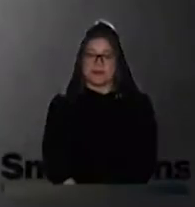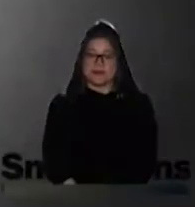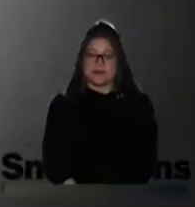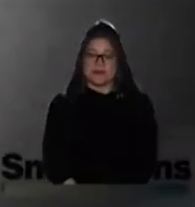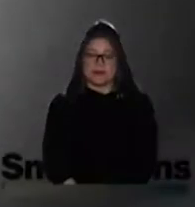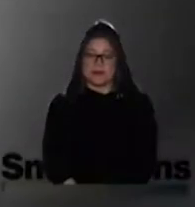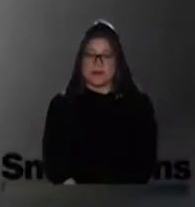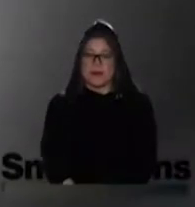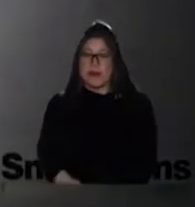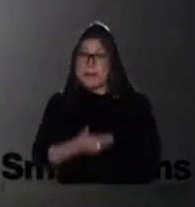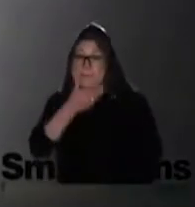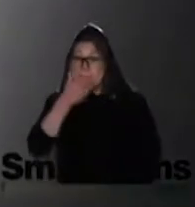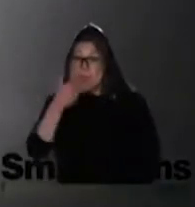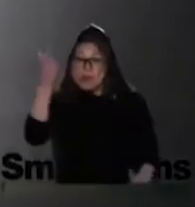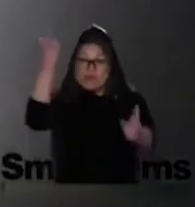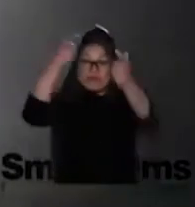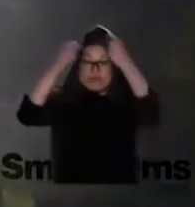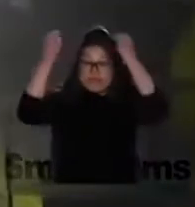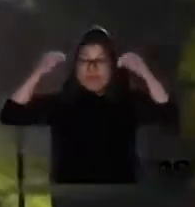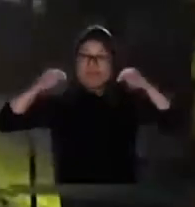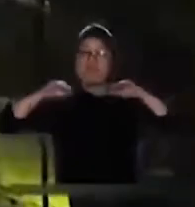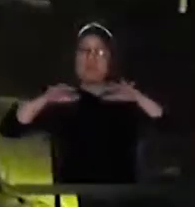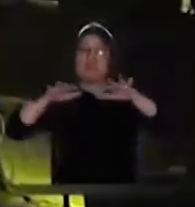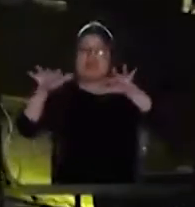Mejor campaña publicitaria.